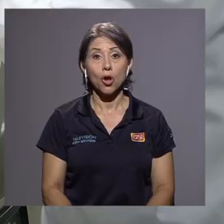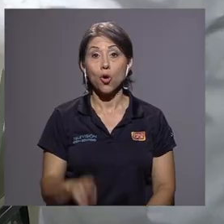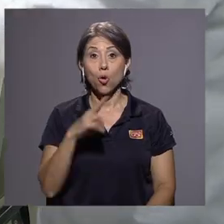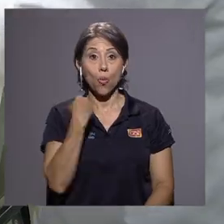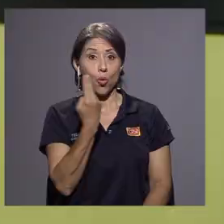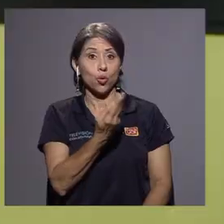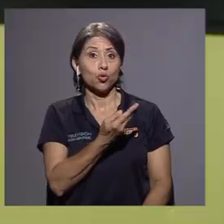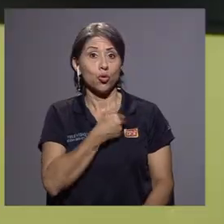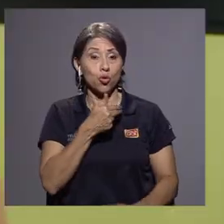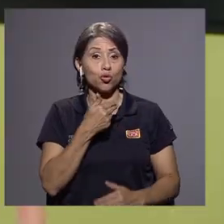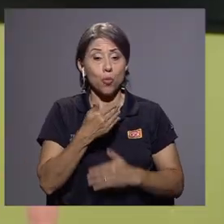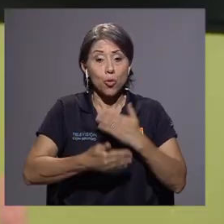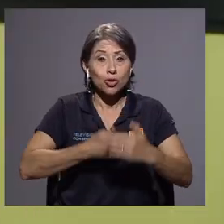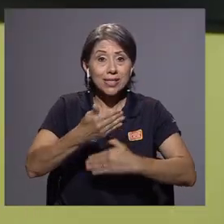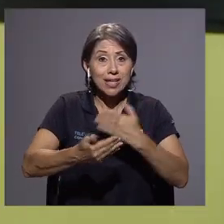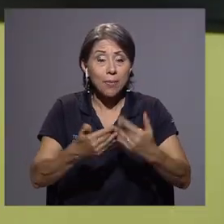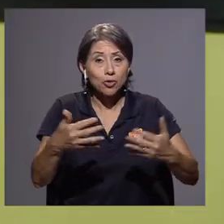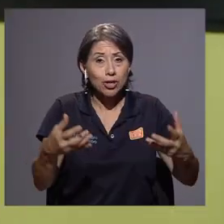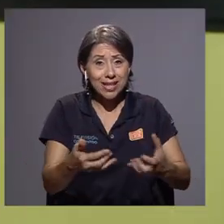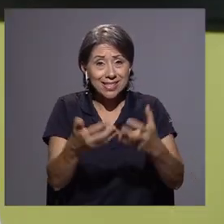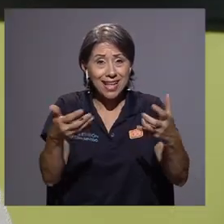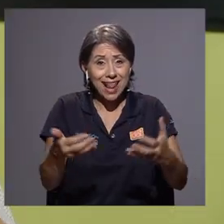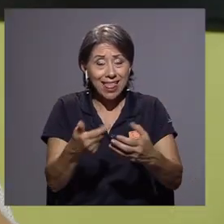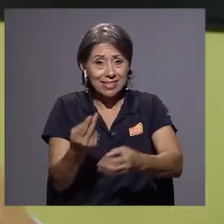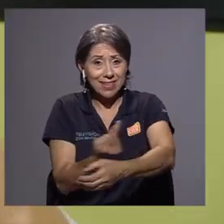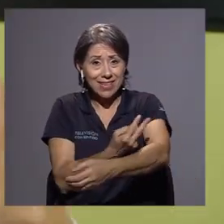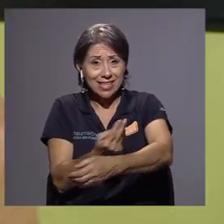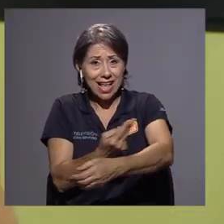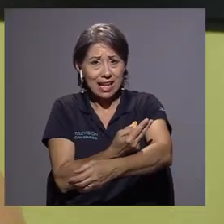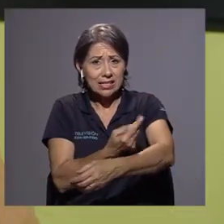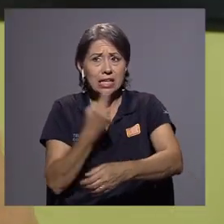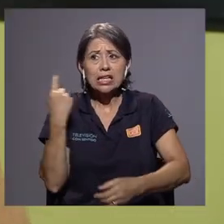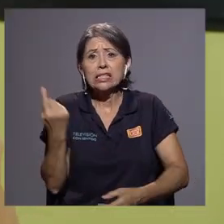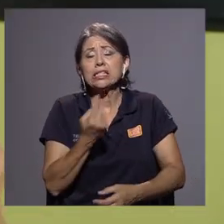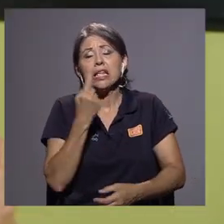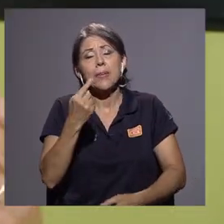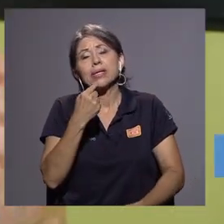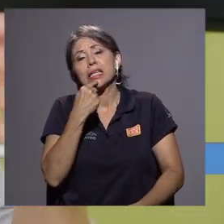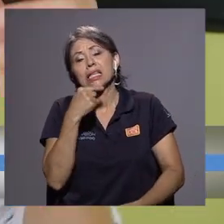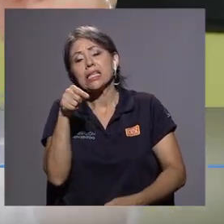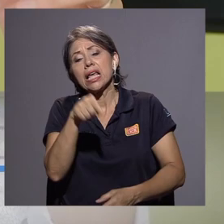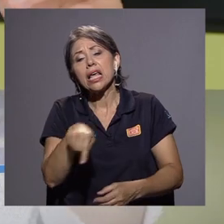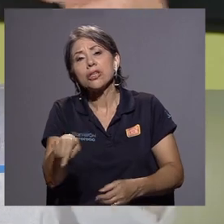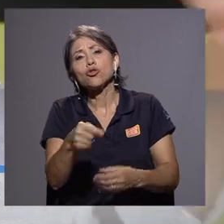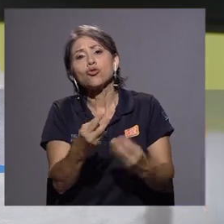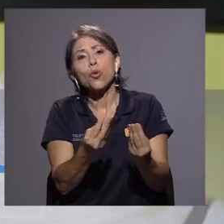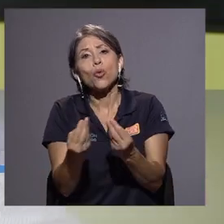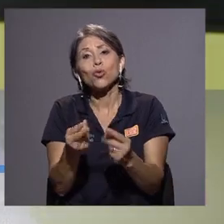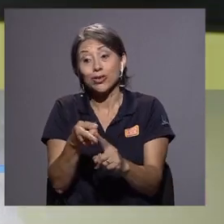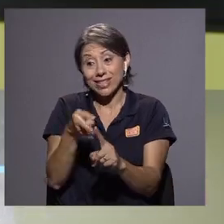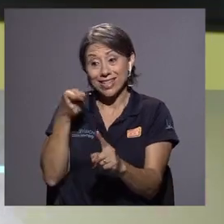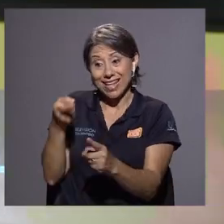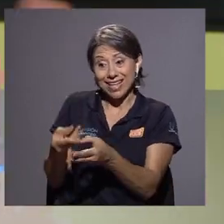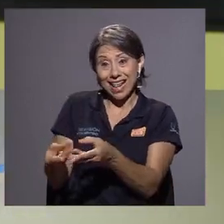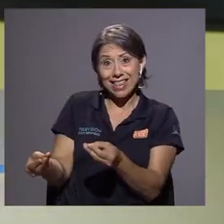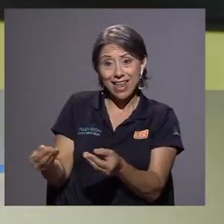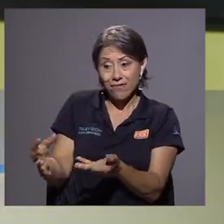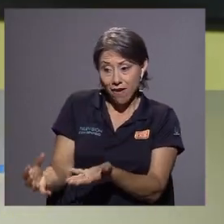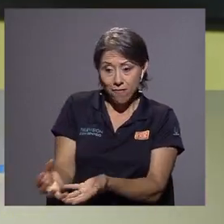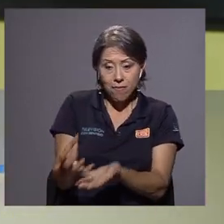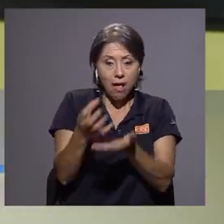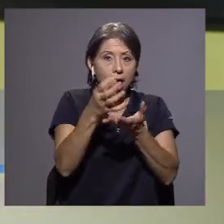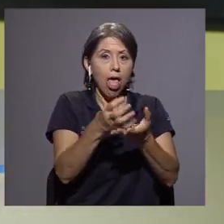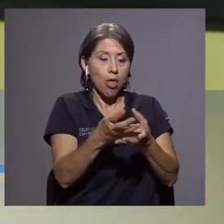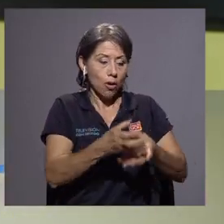Como nosotros procesamos ensaladas y vegetales, se le achaca mucho a estos productos que vengan de la tierra para después